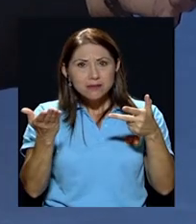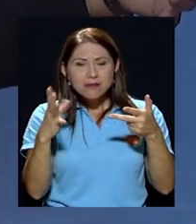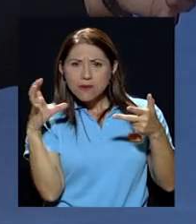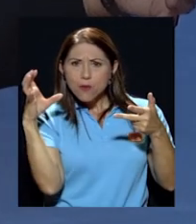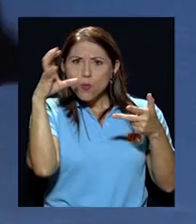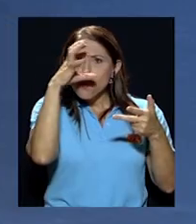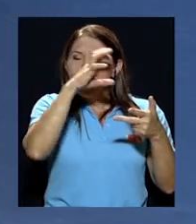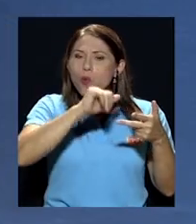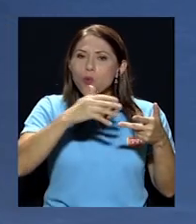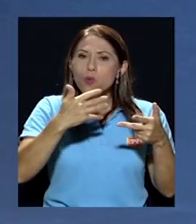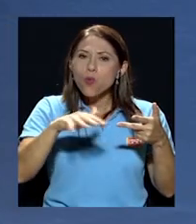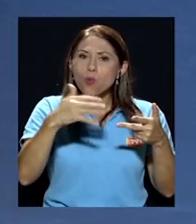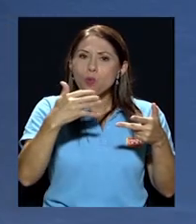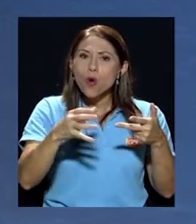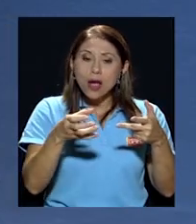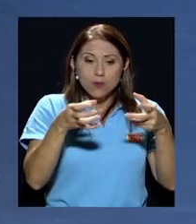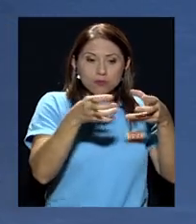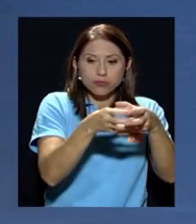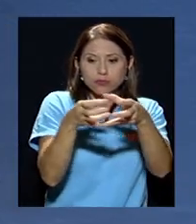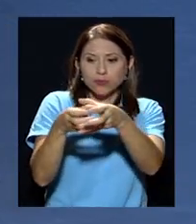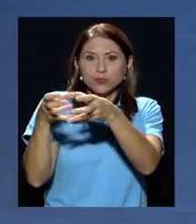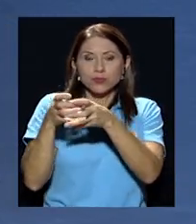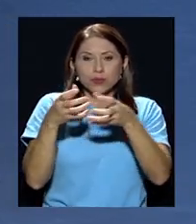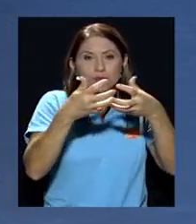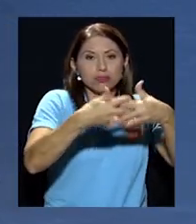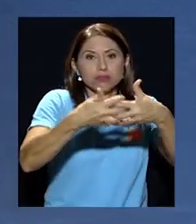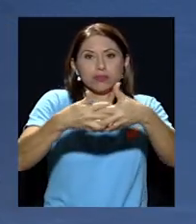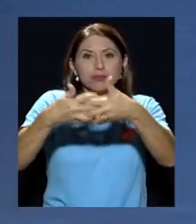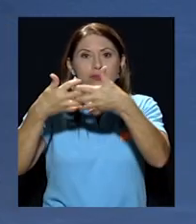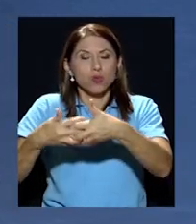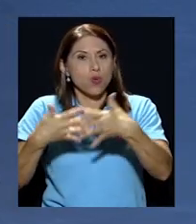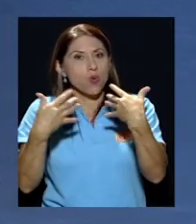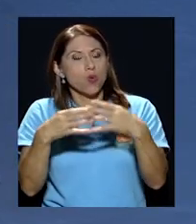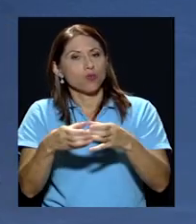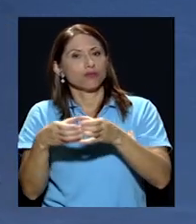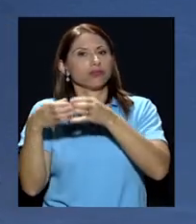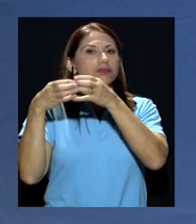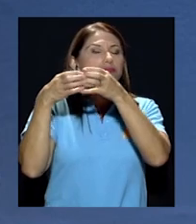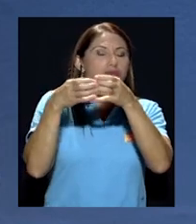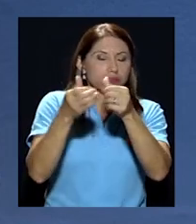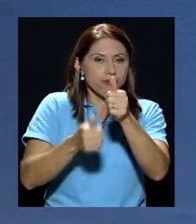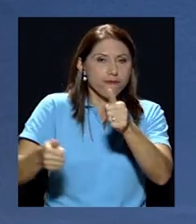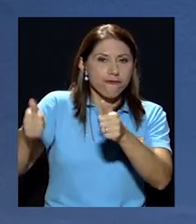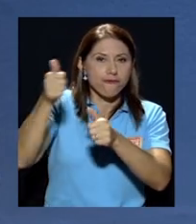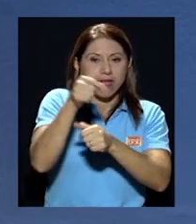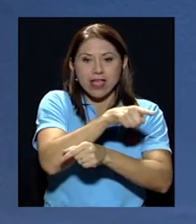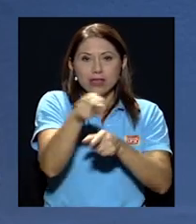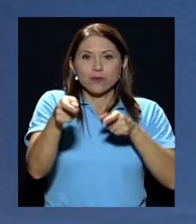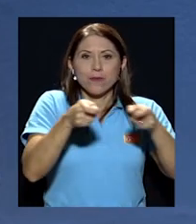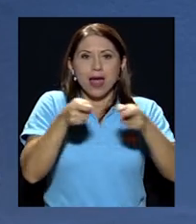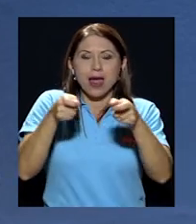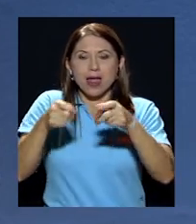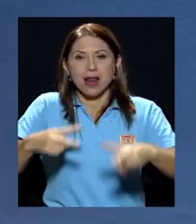conglomerado empresarial e industrial de primer orden que son los que manejan la vida